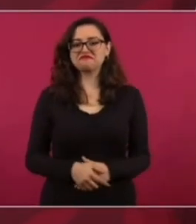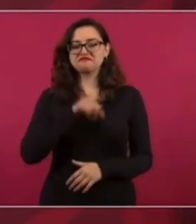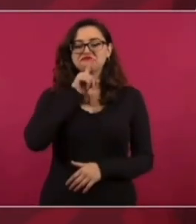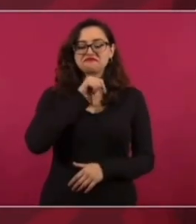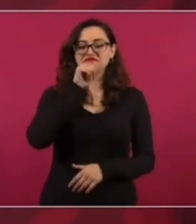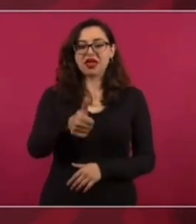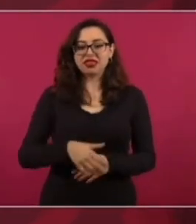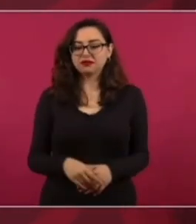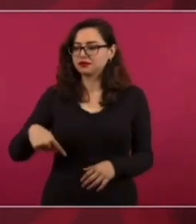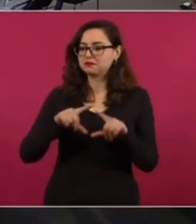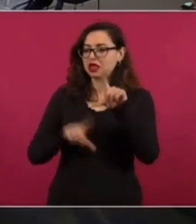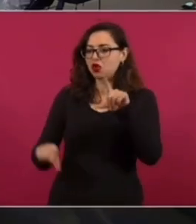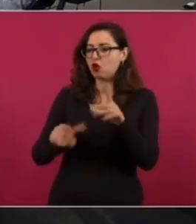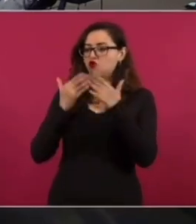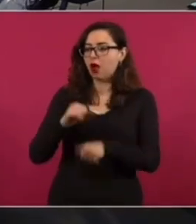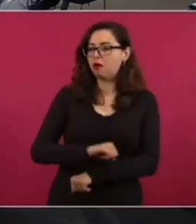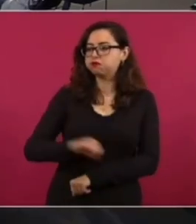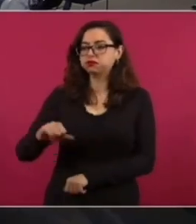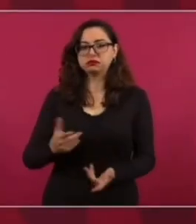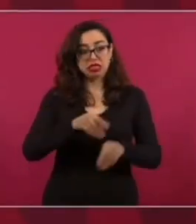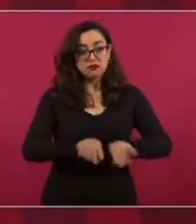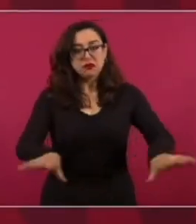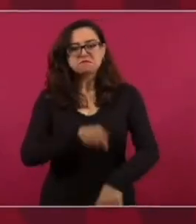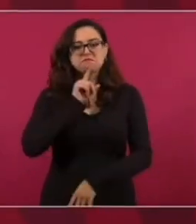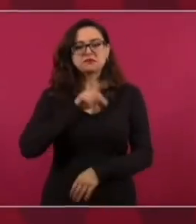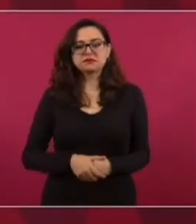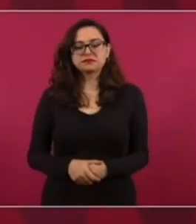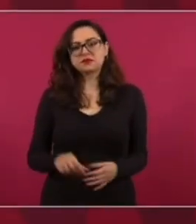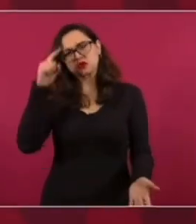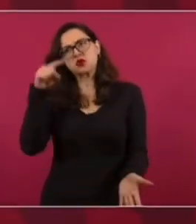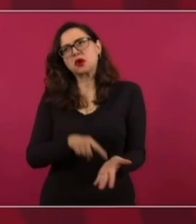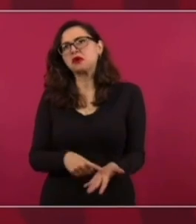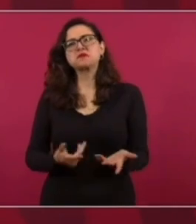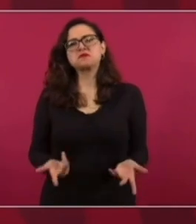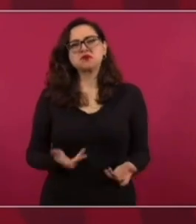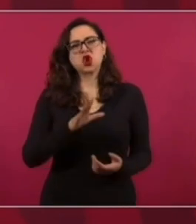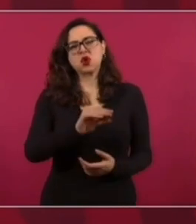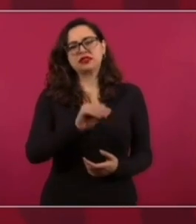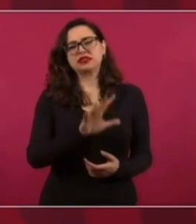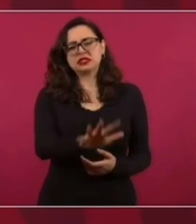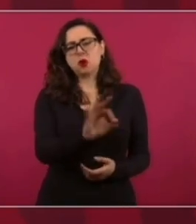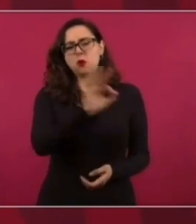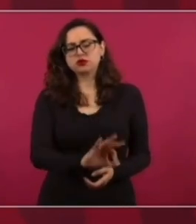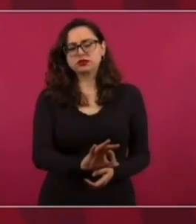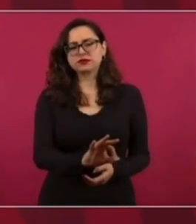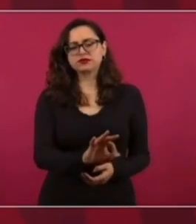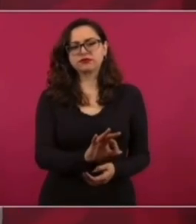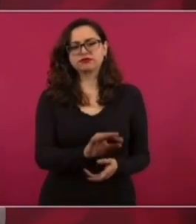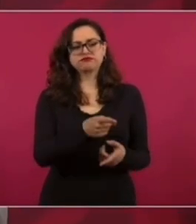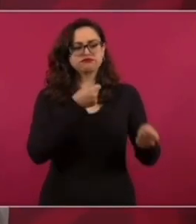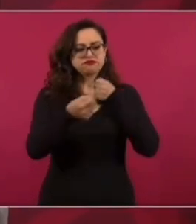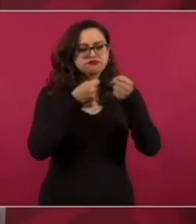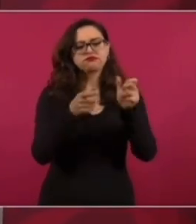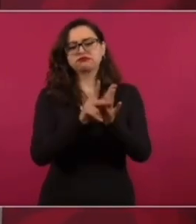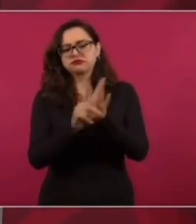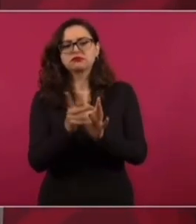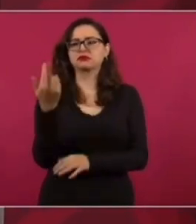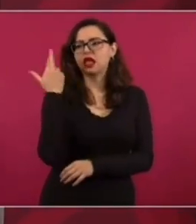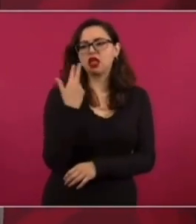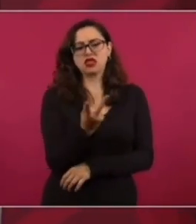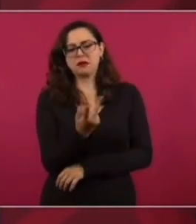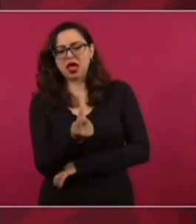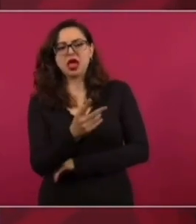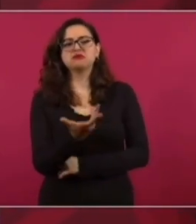Yo creo que, como el, para no exagerar, el 95% de los medios convencionales